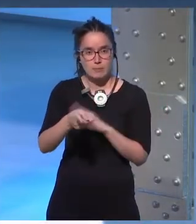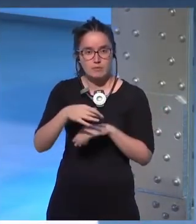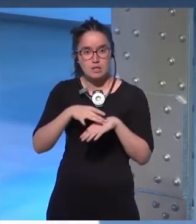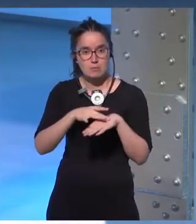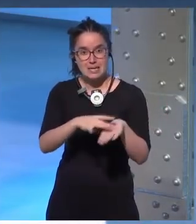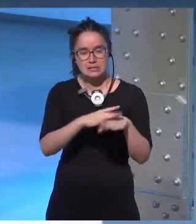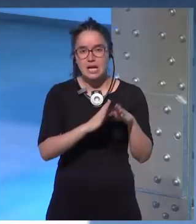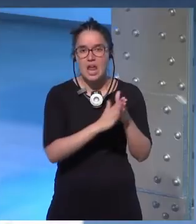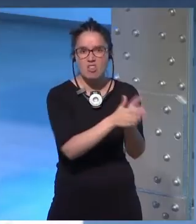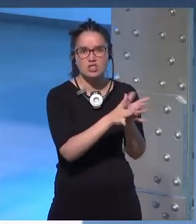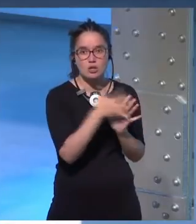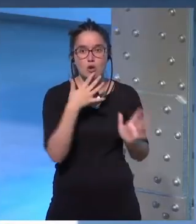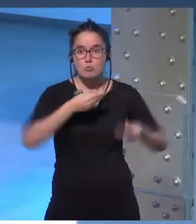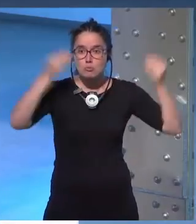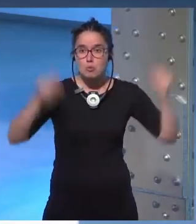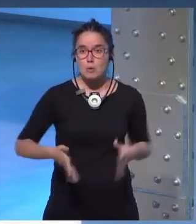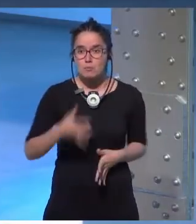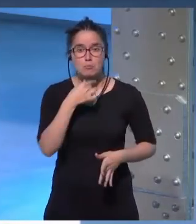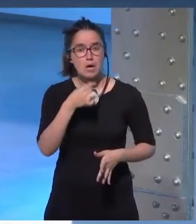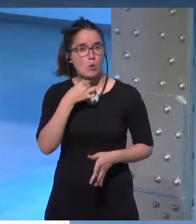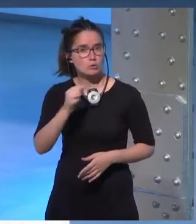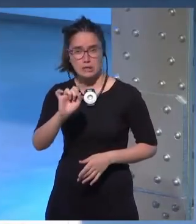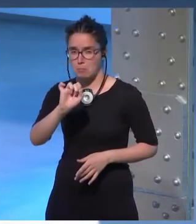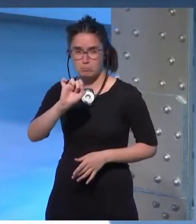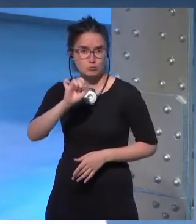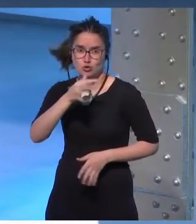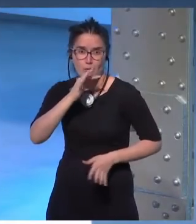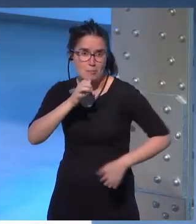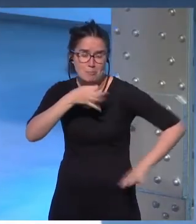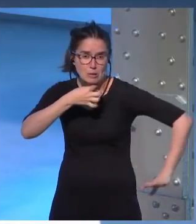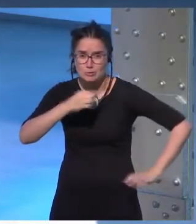al editor el editor le dijo genial me gusta más incluso que antes